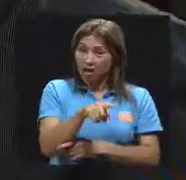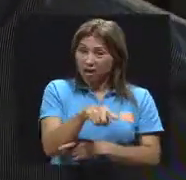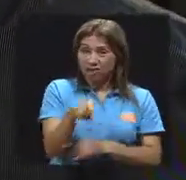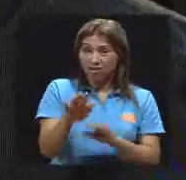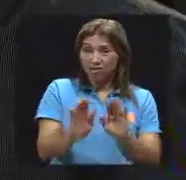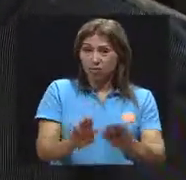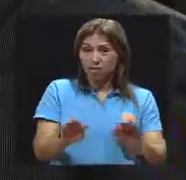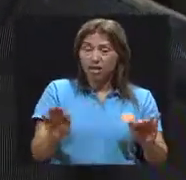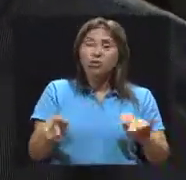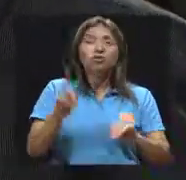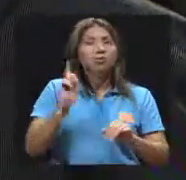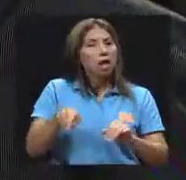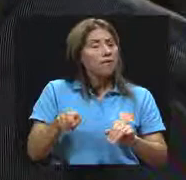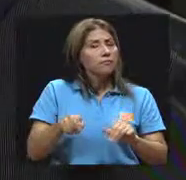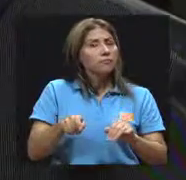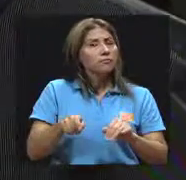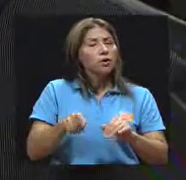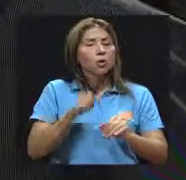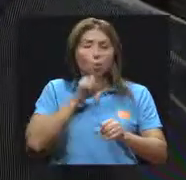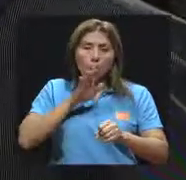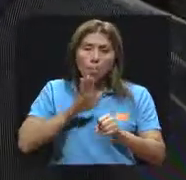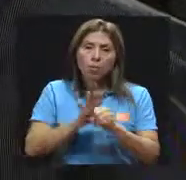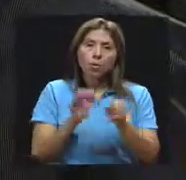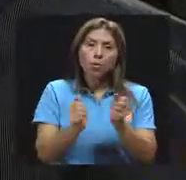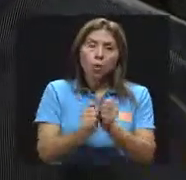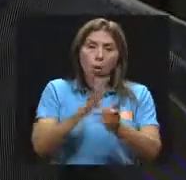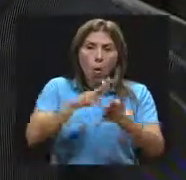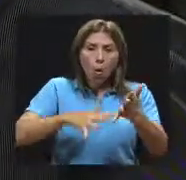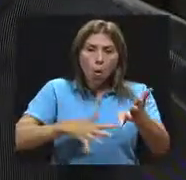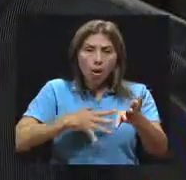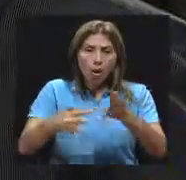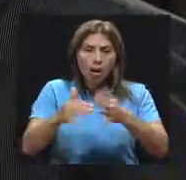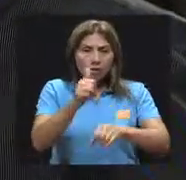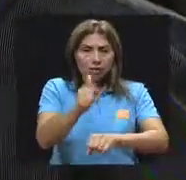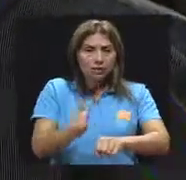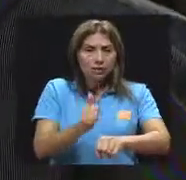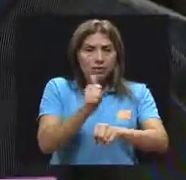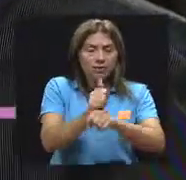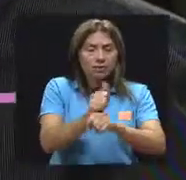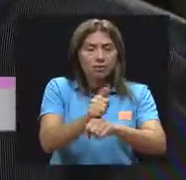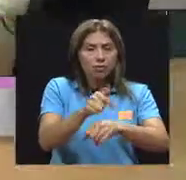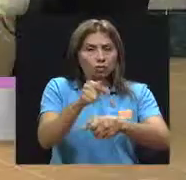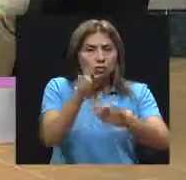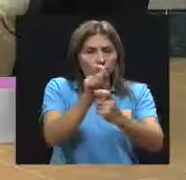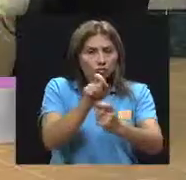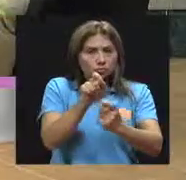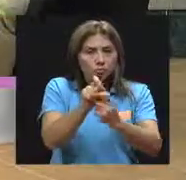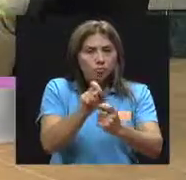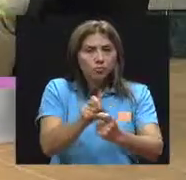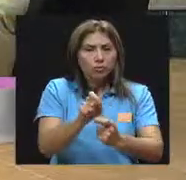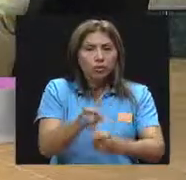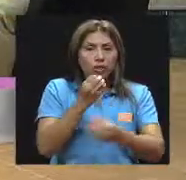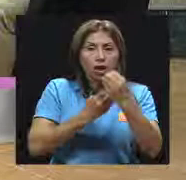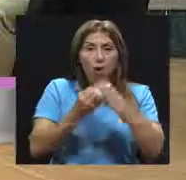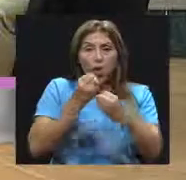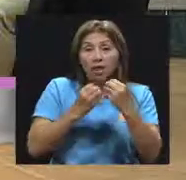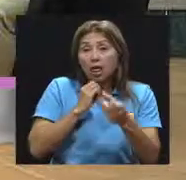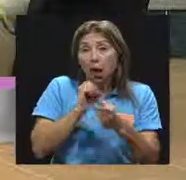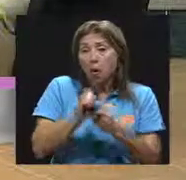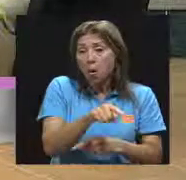comida o ellos tienen el permiso de comer a diferentes horas, en el momento que quieren, que lo necesiten? Bueno, retomando lo del